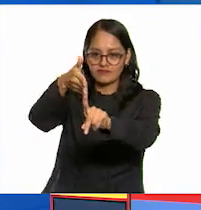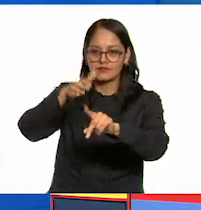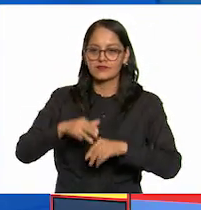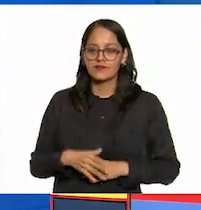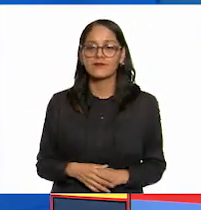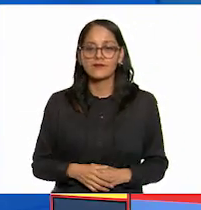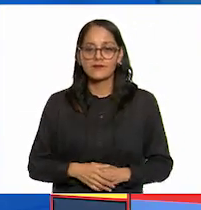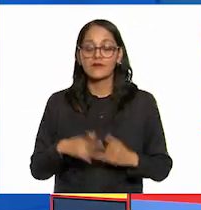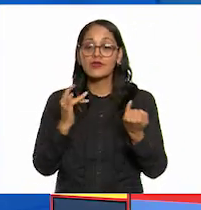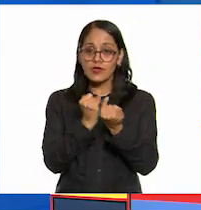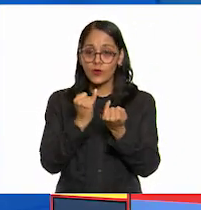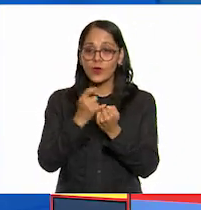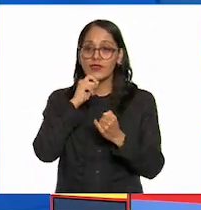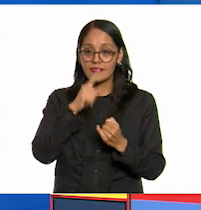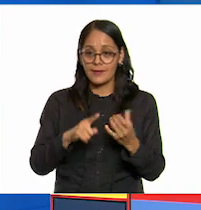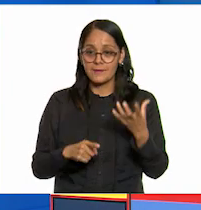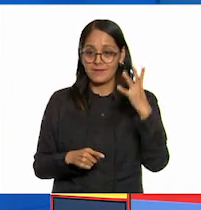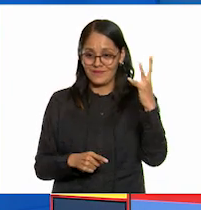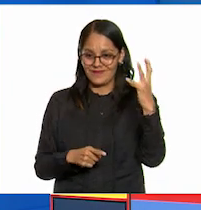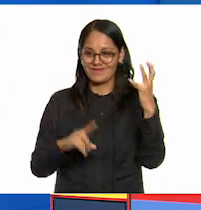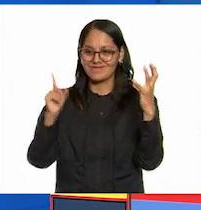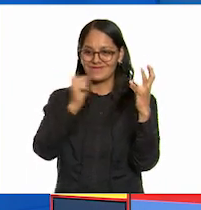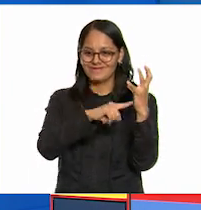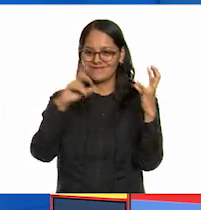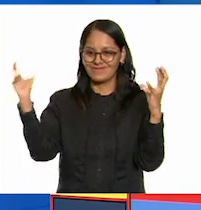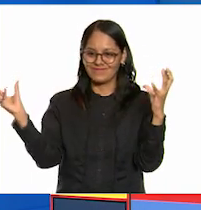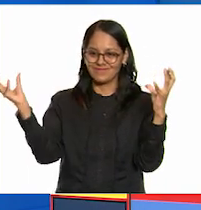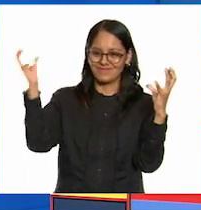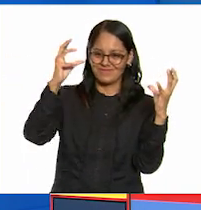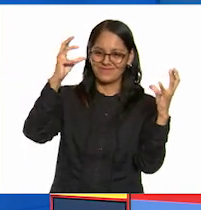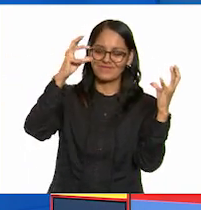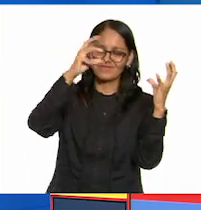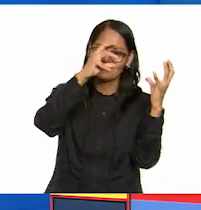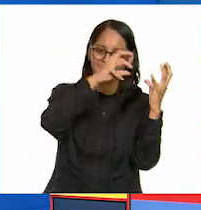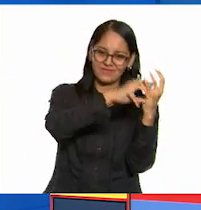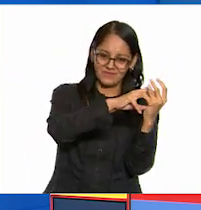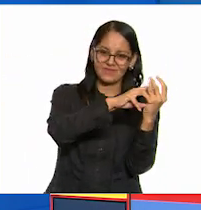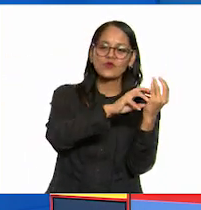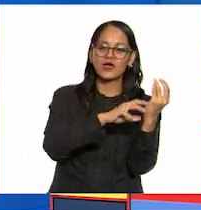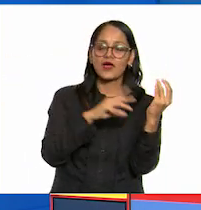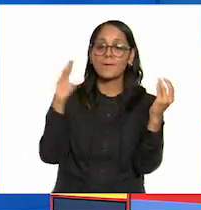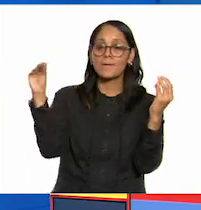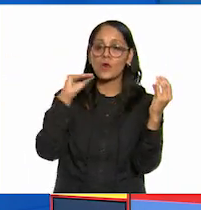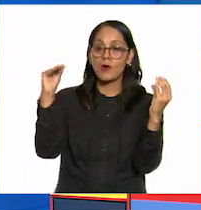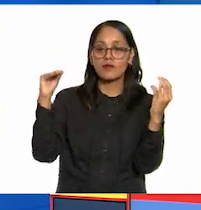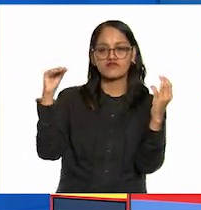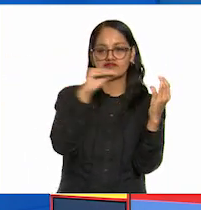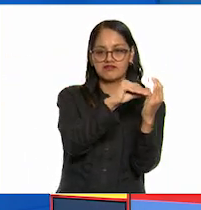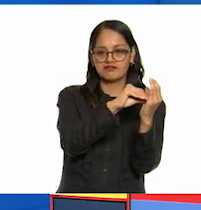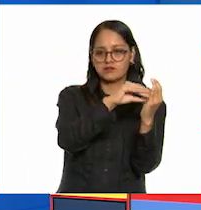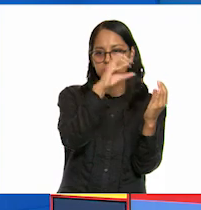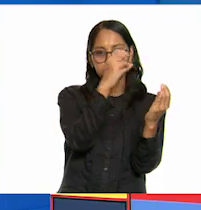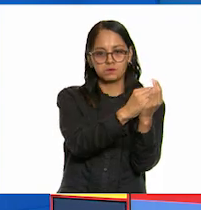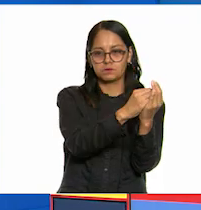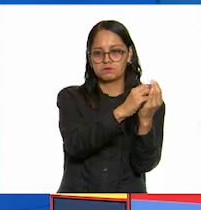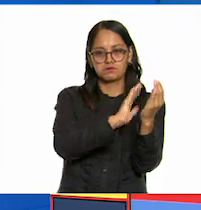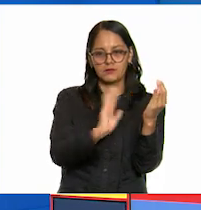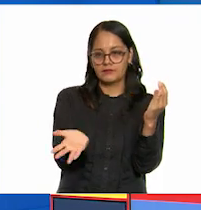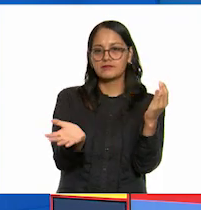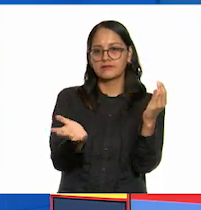la acción de cachar la pelota que golpeó el bateador modifica el estado de movimiento de la pelota y